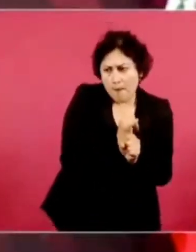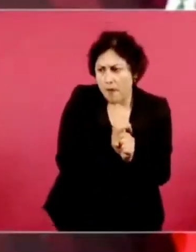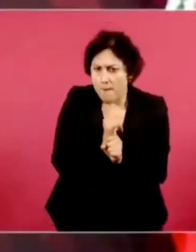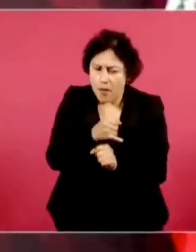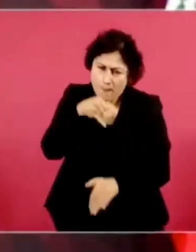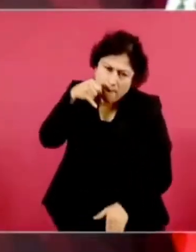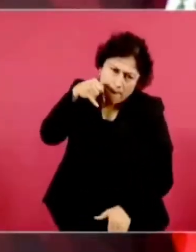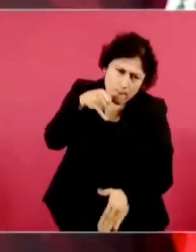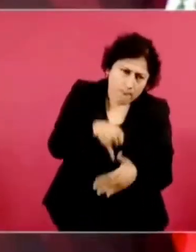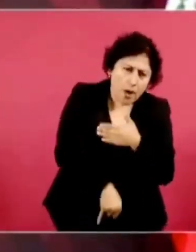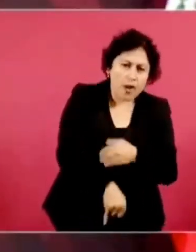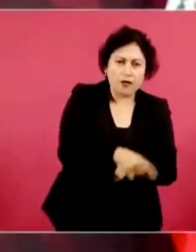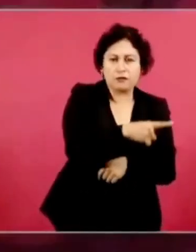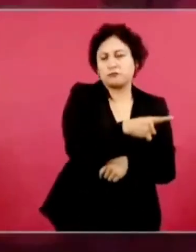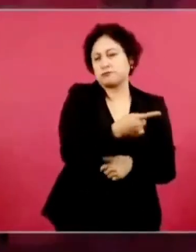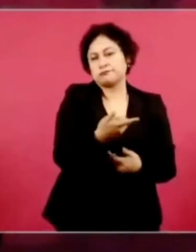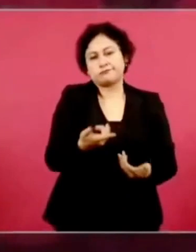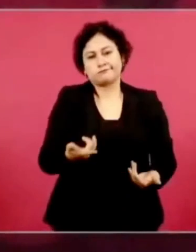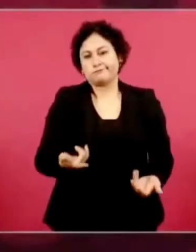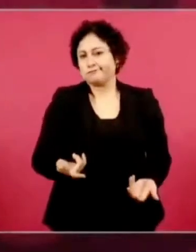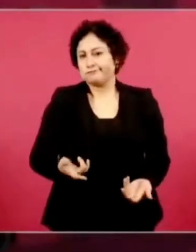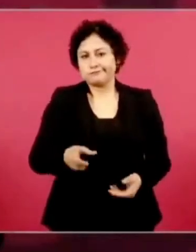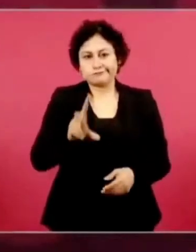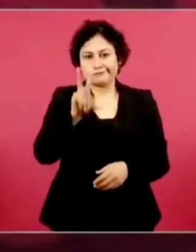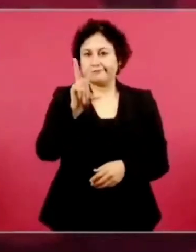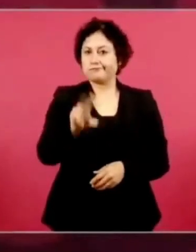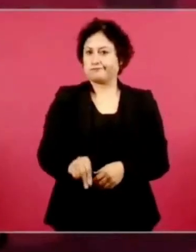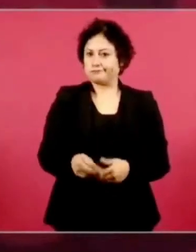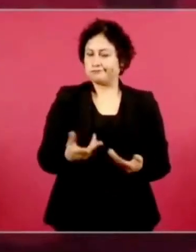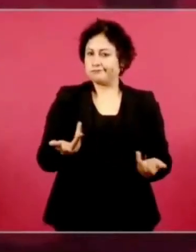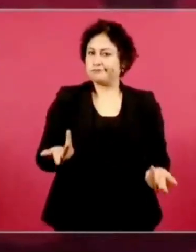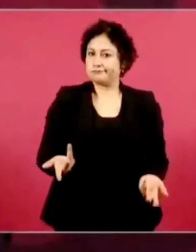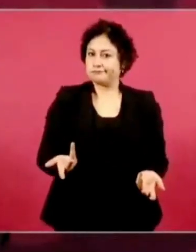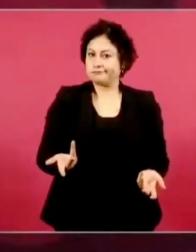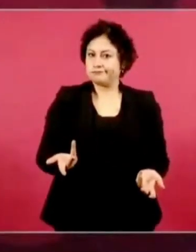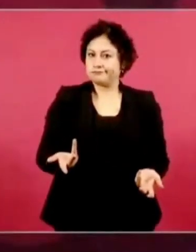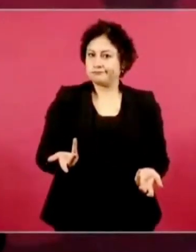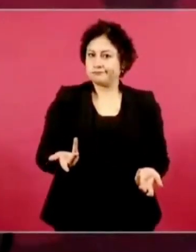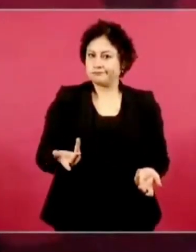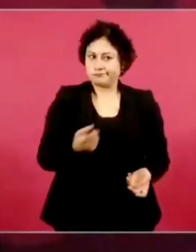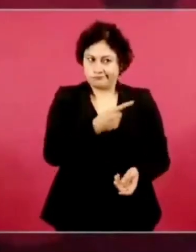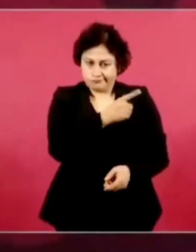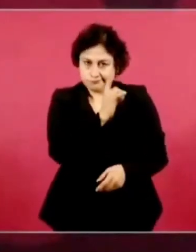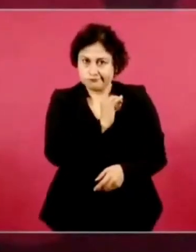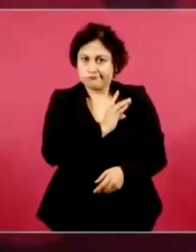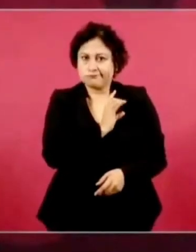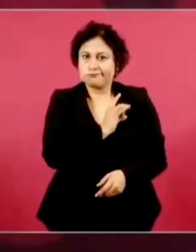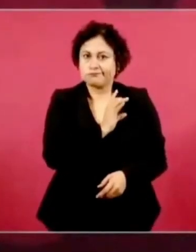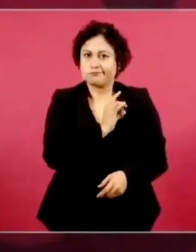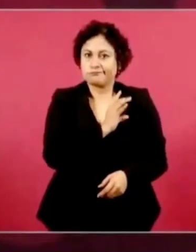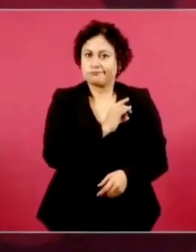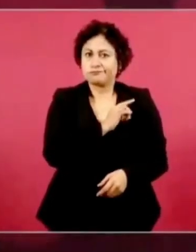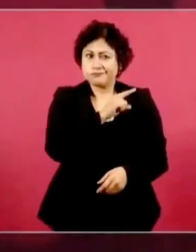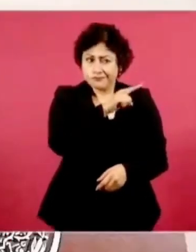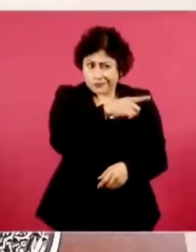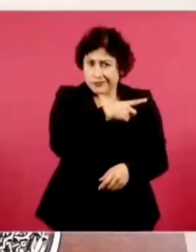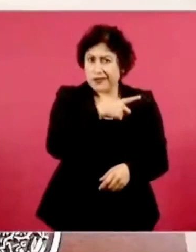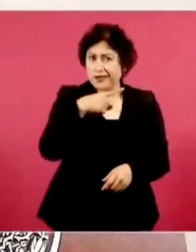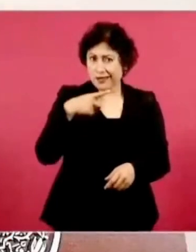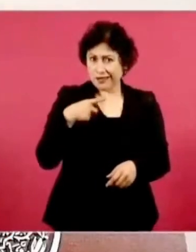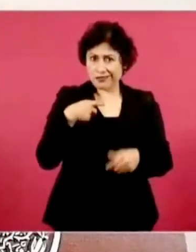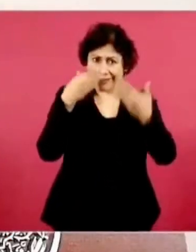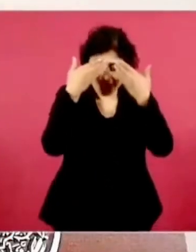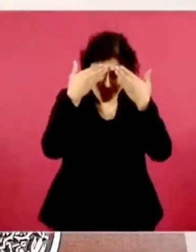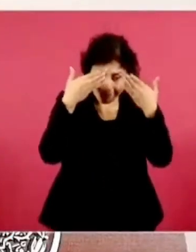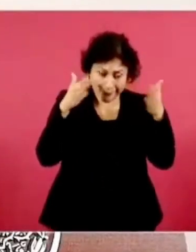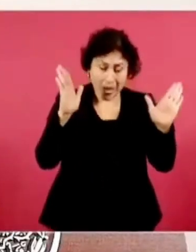es decir, a ver cuál es la enfermedad social que se tiene en el país, que es su principal problema,